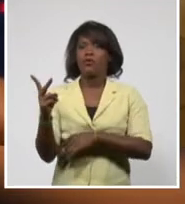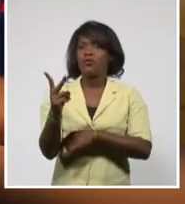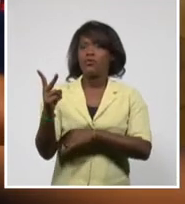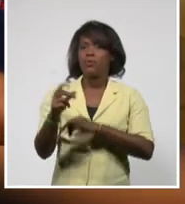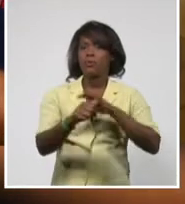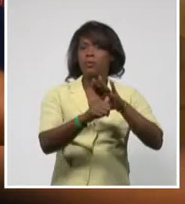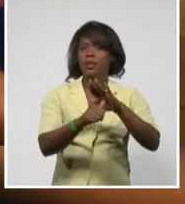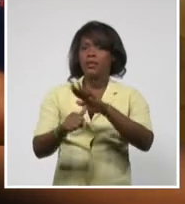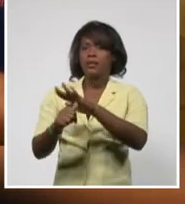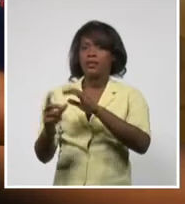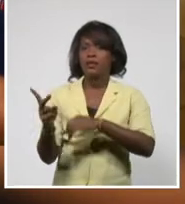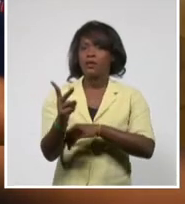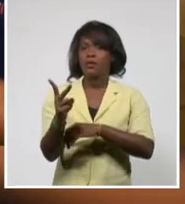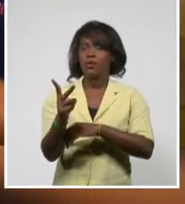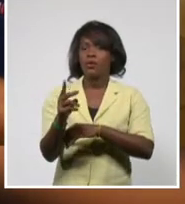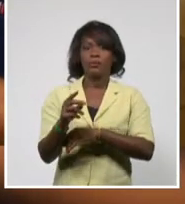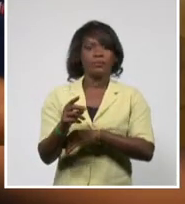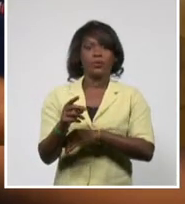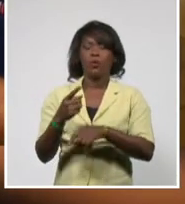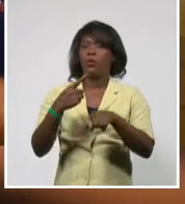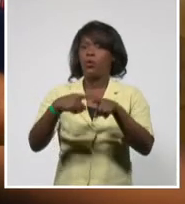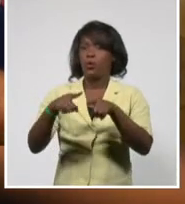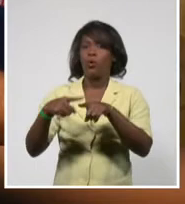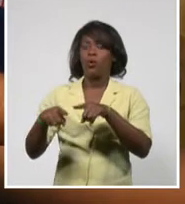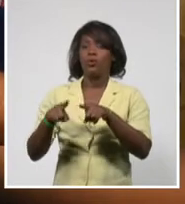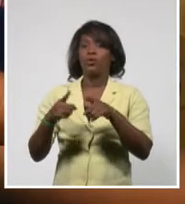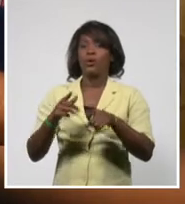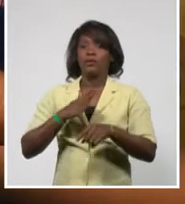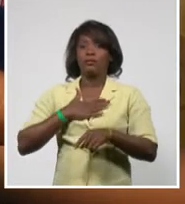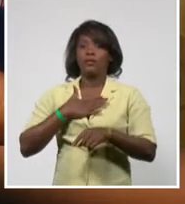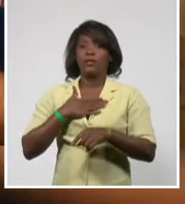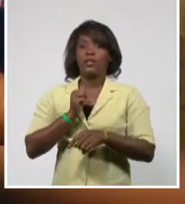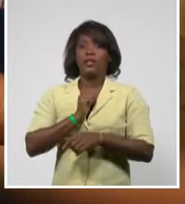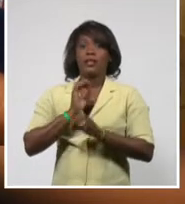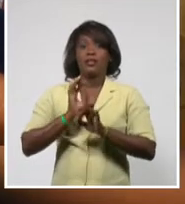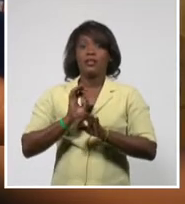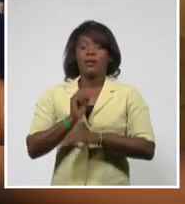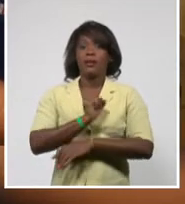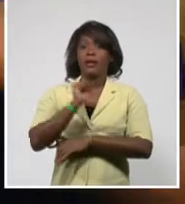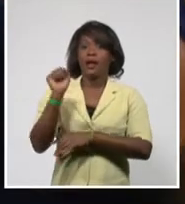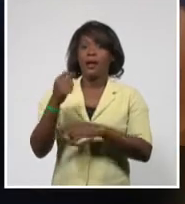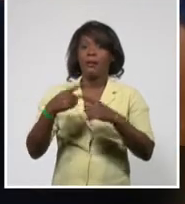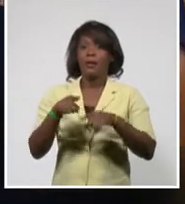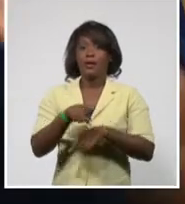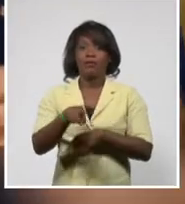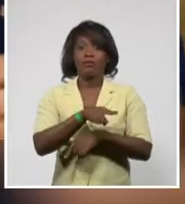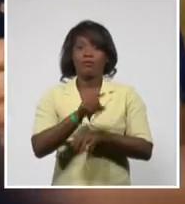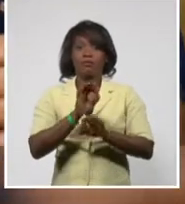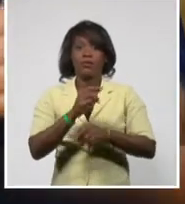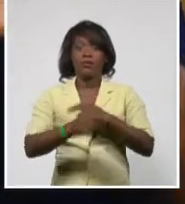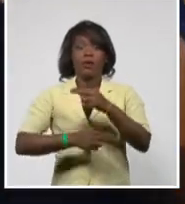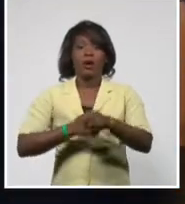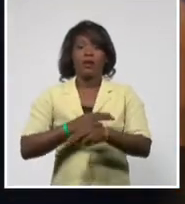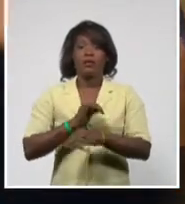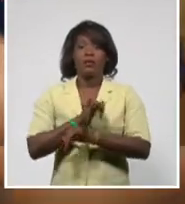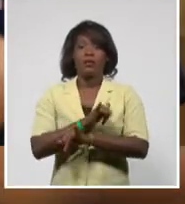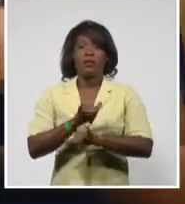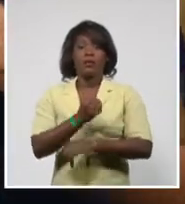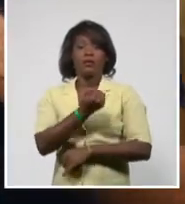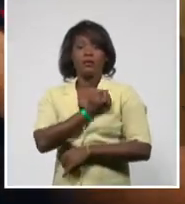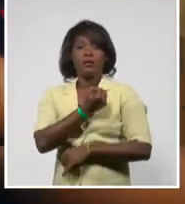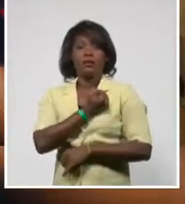mil veces repetido de que el que hizo la ley hizo la trampa, la justicia burguesa es utilizada y manipulada hasta